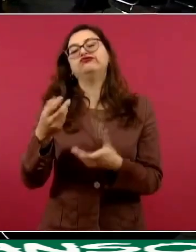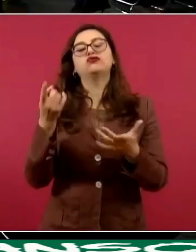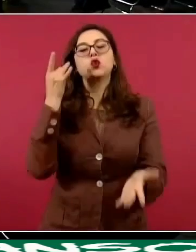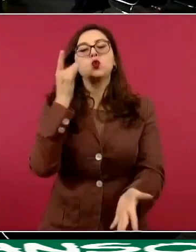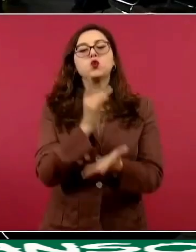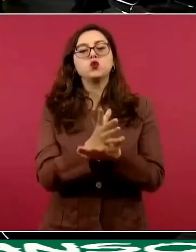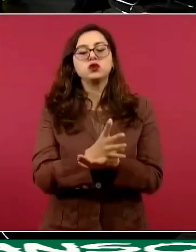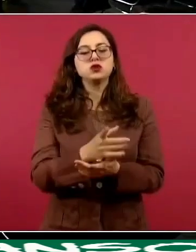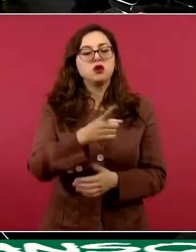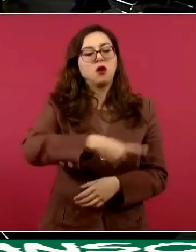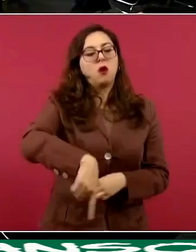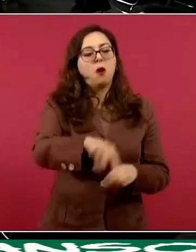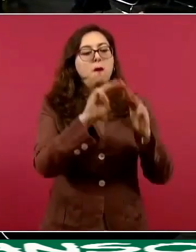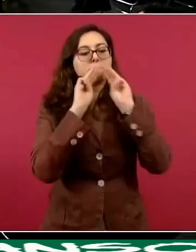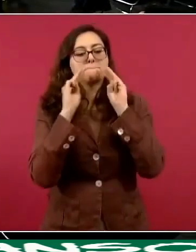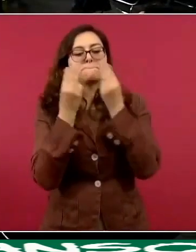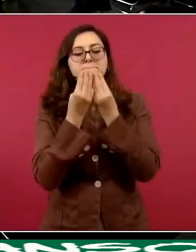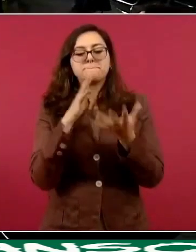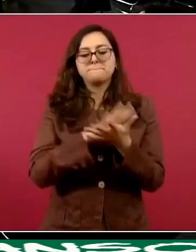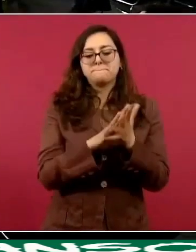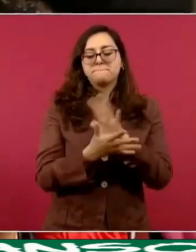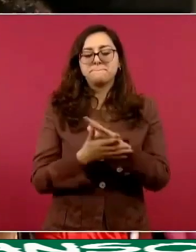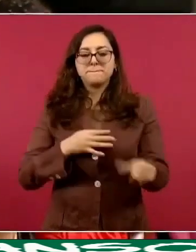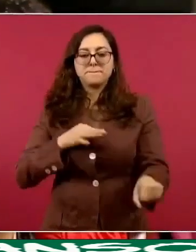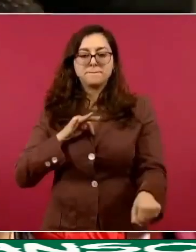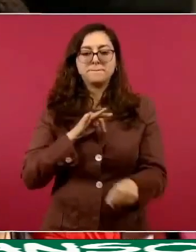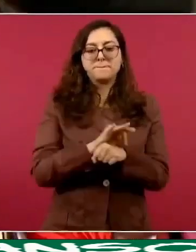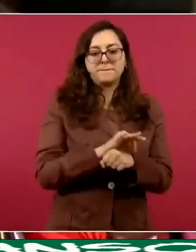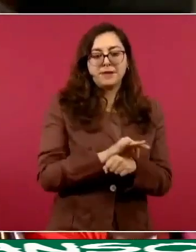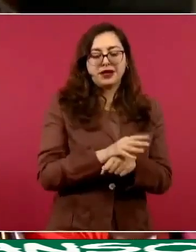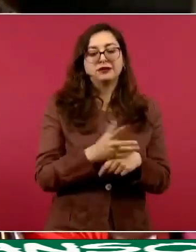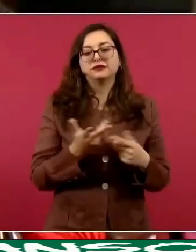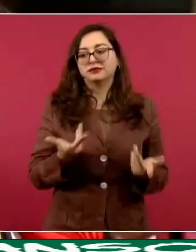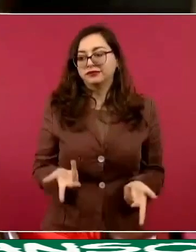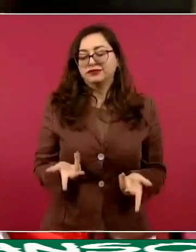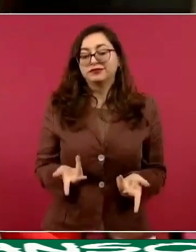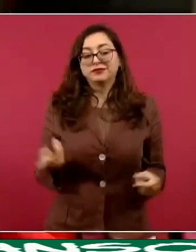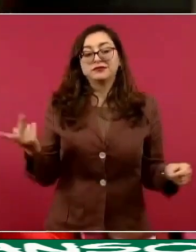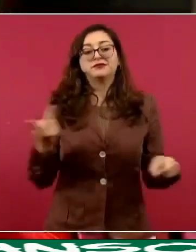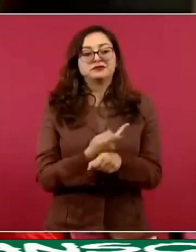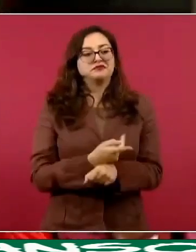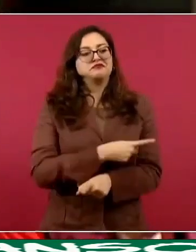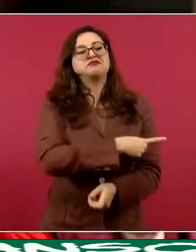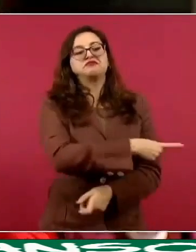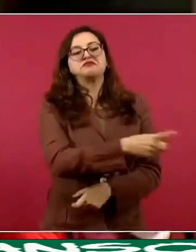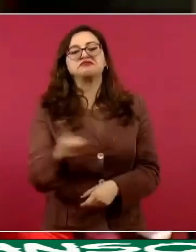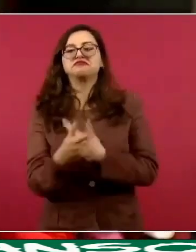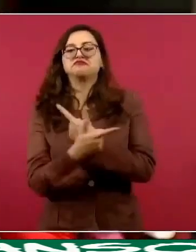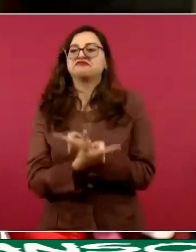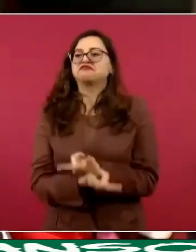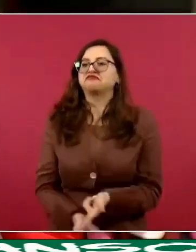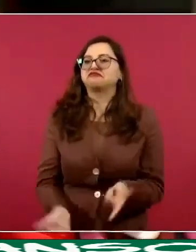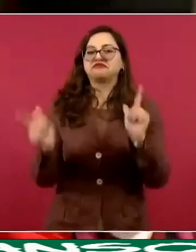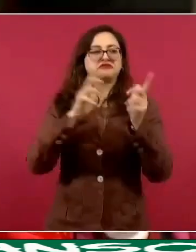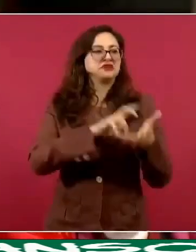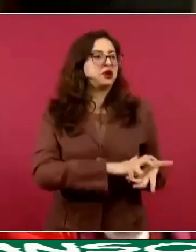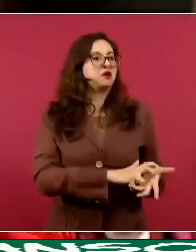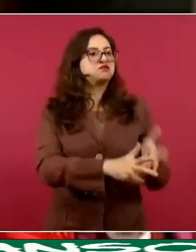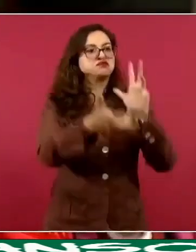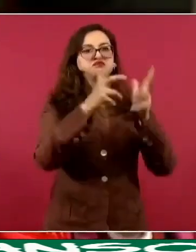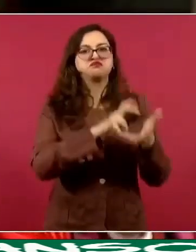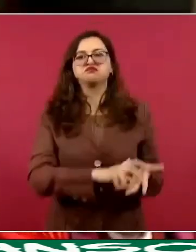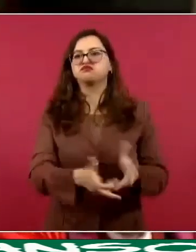criminales y al tiempo, al mismo tiempo son corresponsables de la violencia y de los asesinatos que se padecen